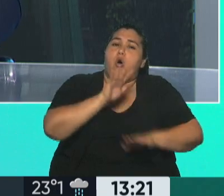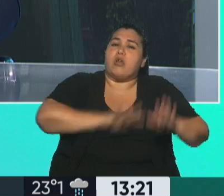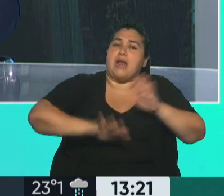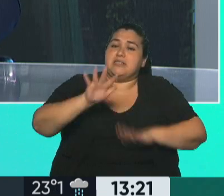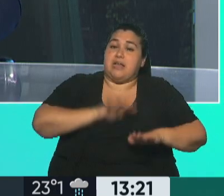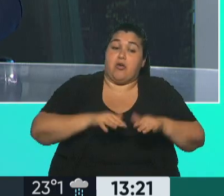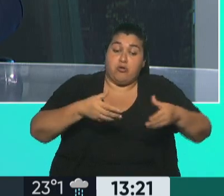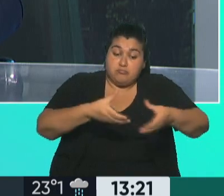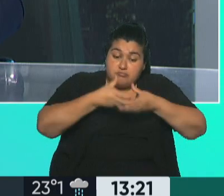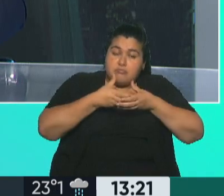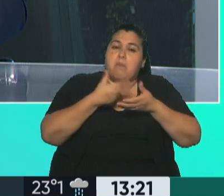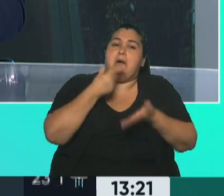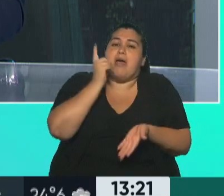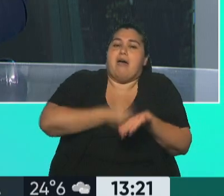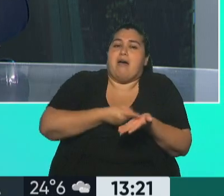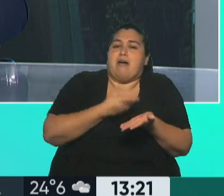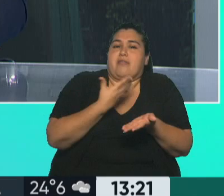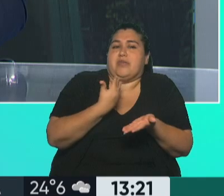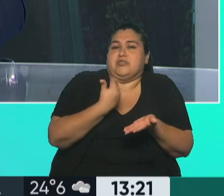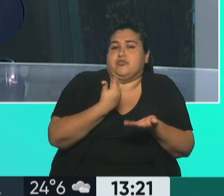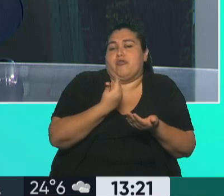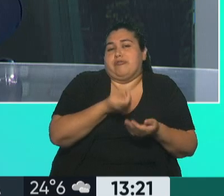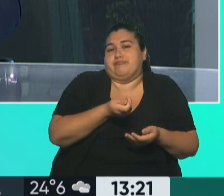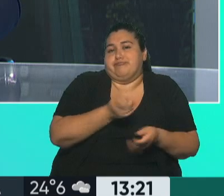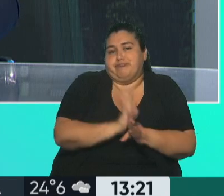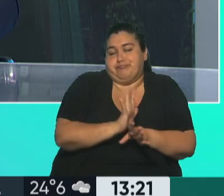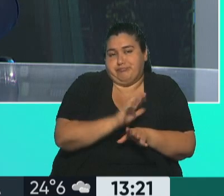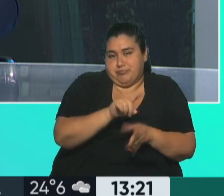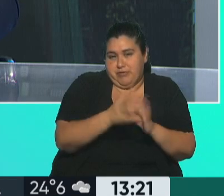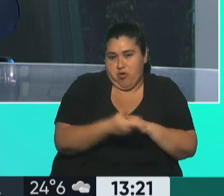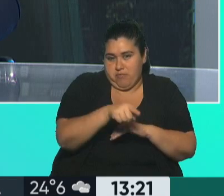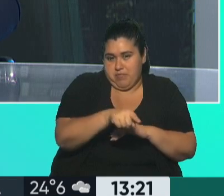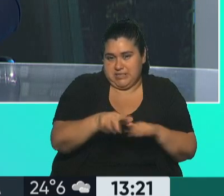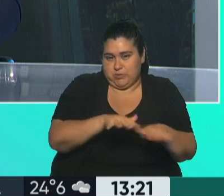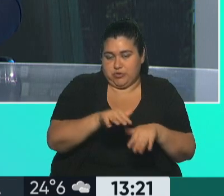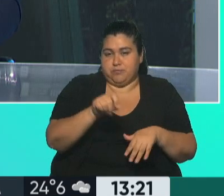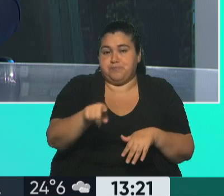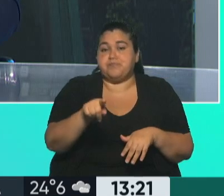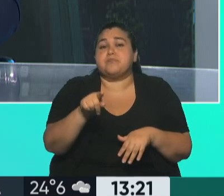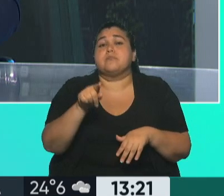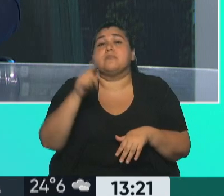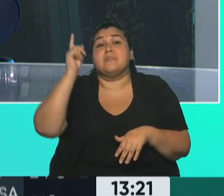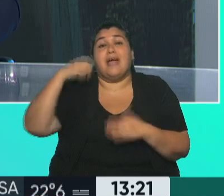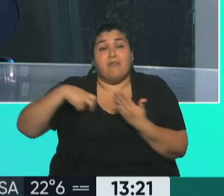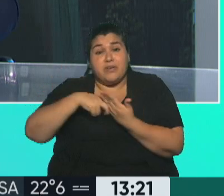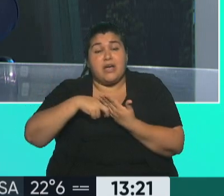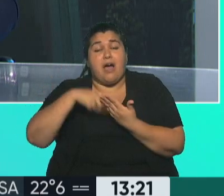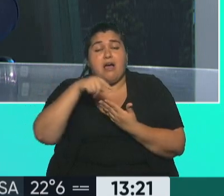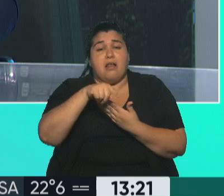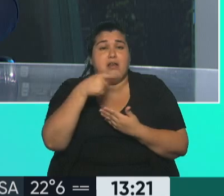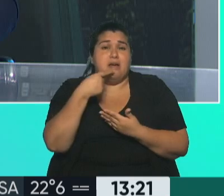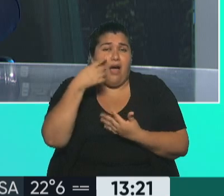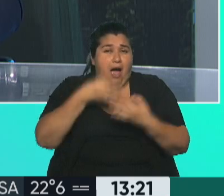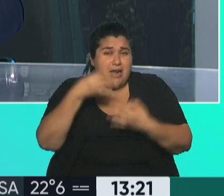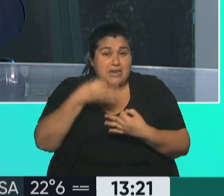cometer determinados delitos. Y acá lo que el fiscal se preguntaba era si todas esas adjudicaciones